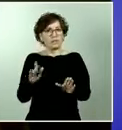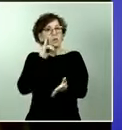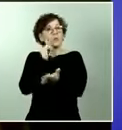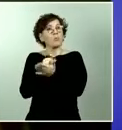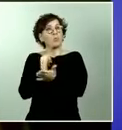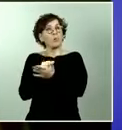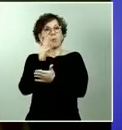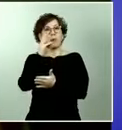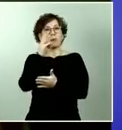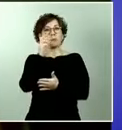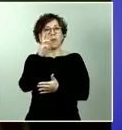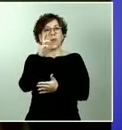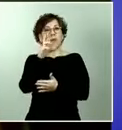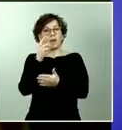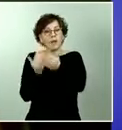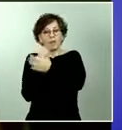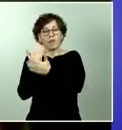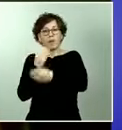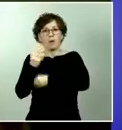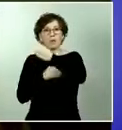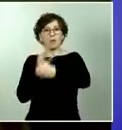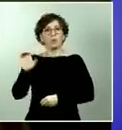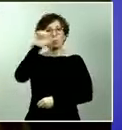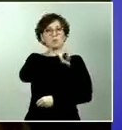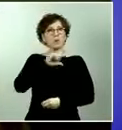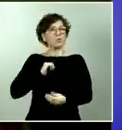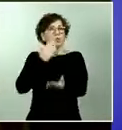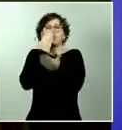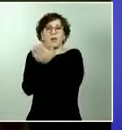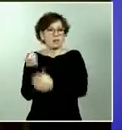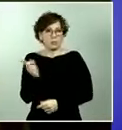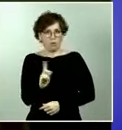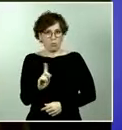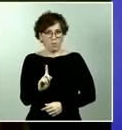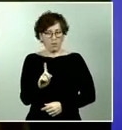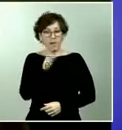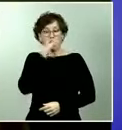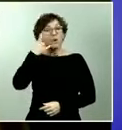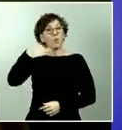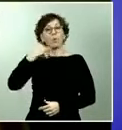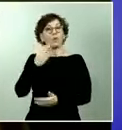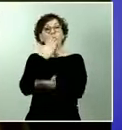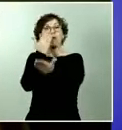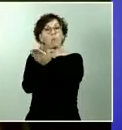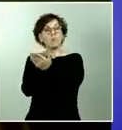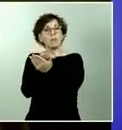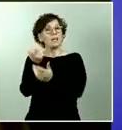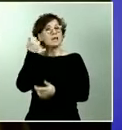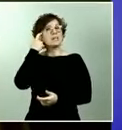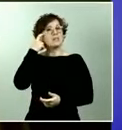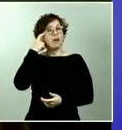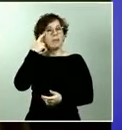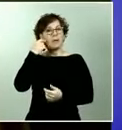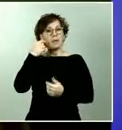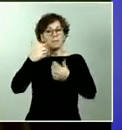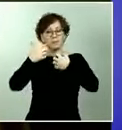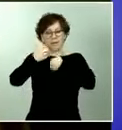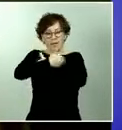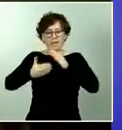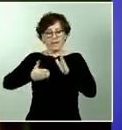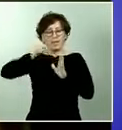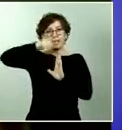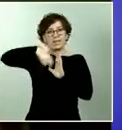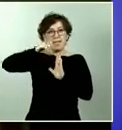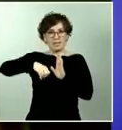por las comunidades autónomas y ahora únicamente se solicita el consumo de kits comerciales de PCR de forma semanal sin